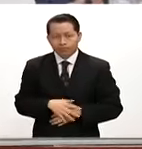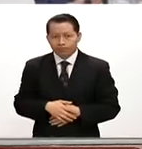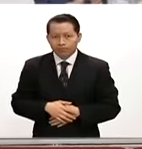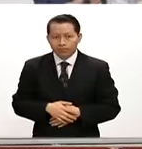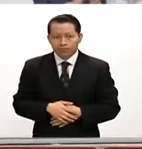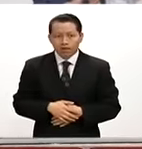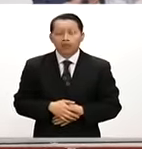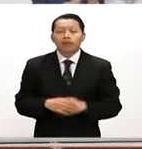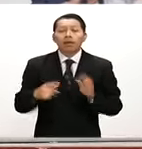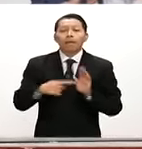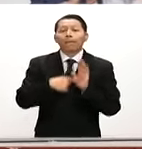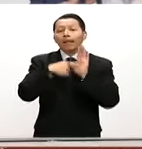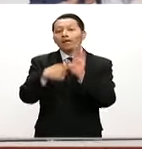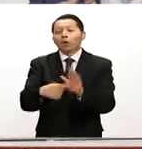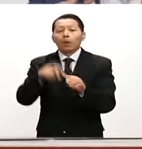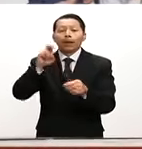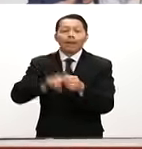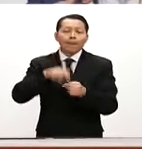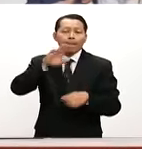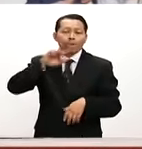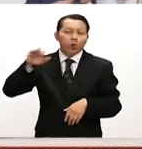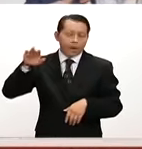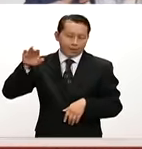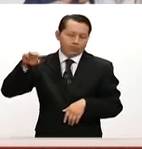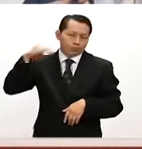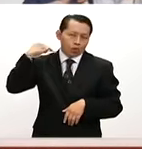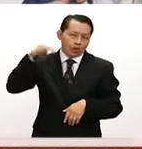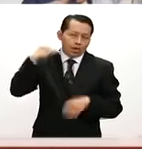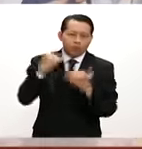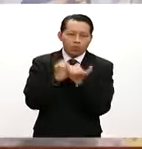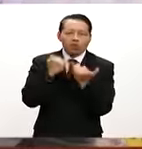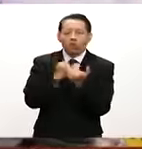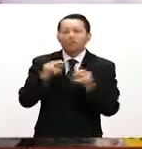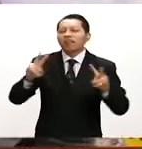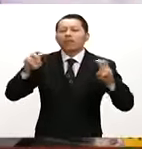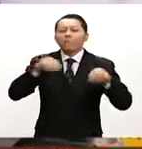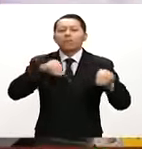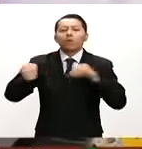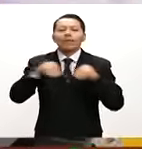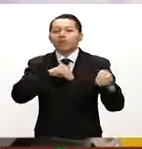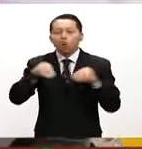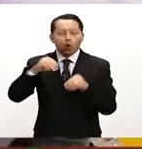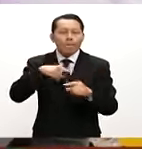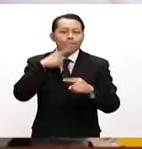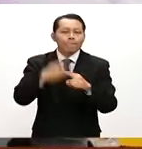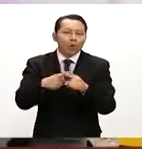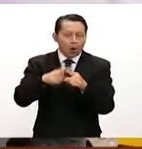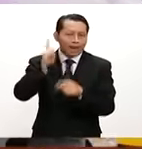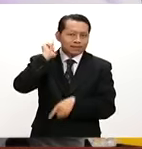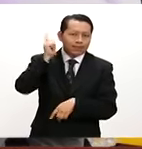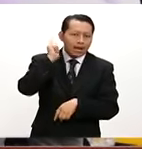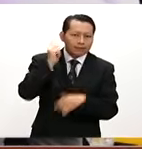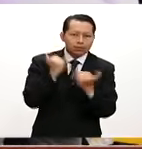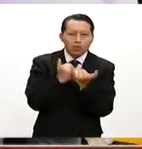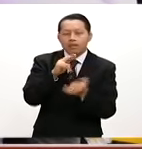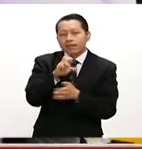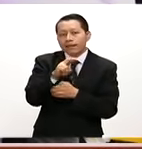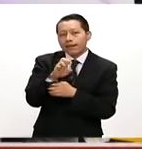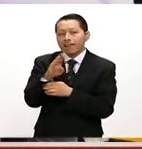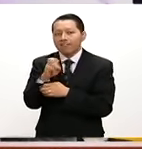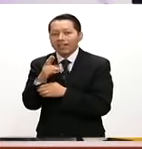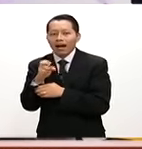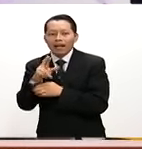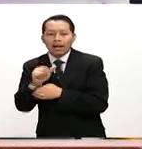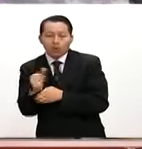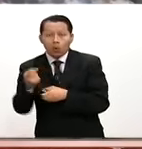Fue presentado en Morelia, Michoacán, el Movimiento Nacional por la Esperanza que liderará el perredista René Bejarano. Sus integrantes